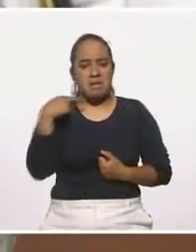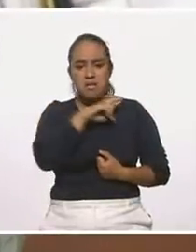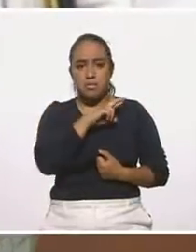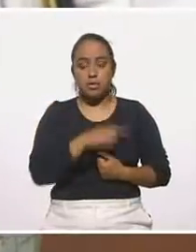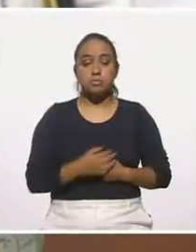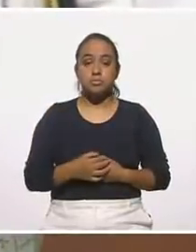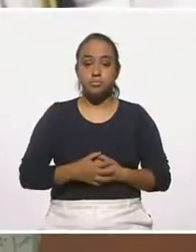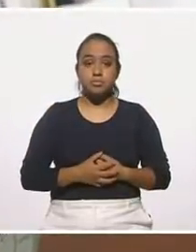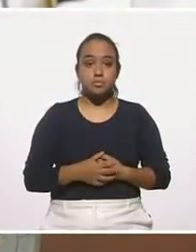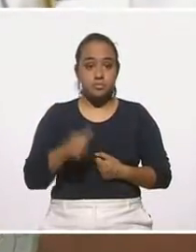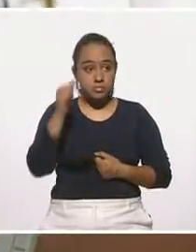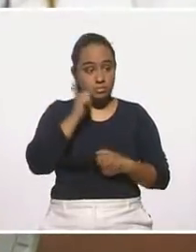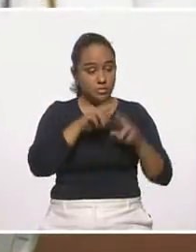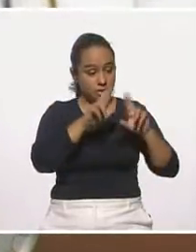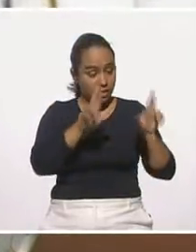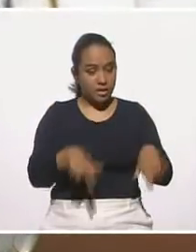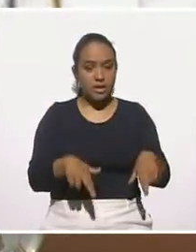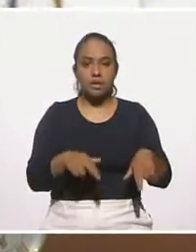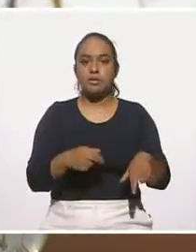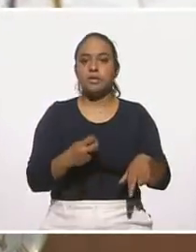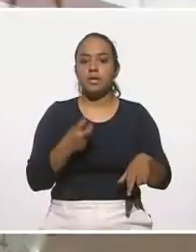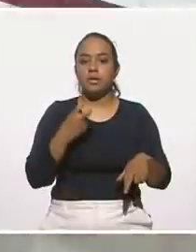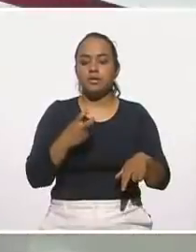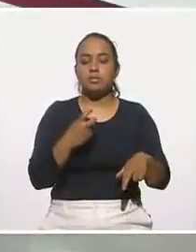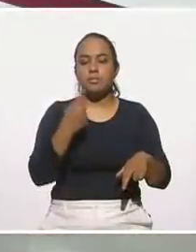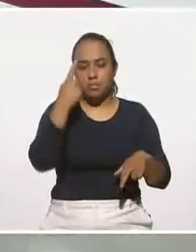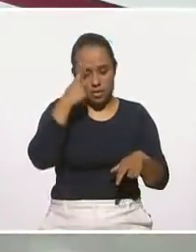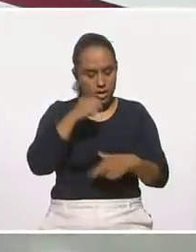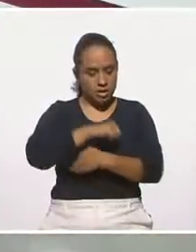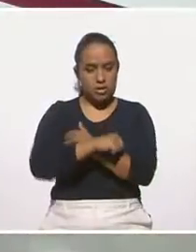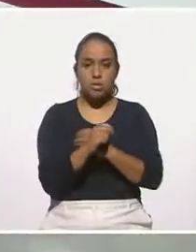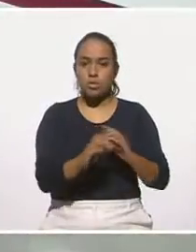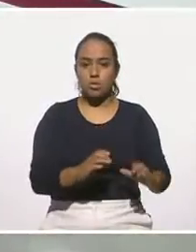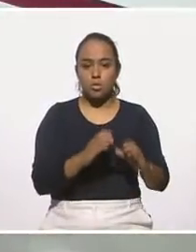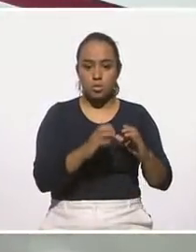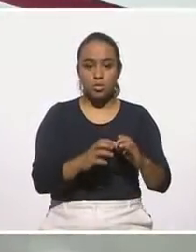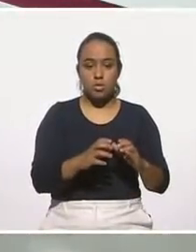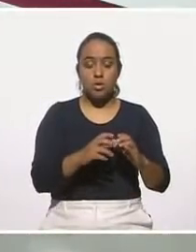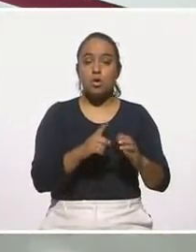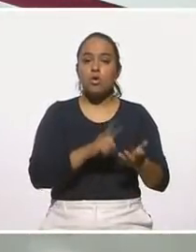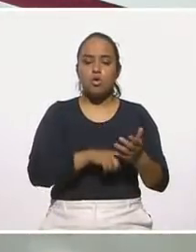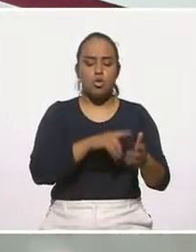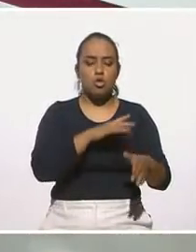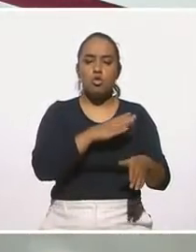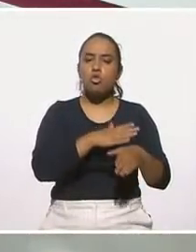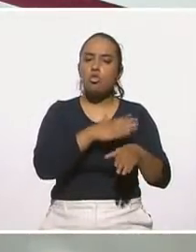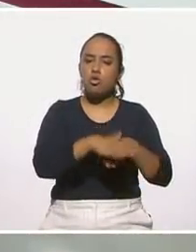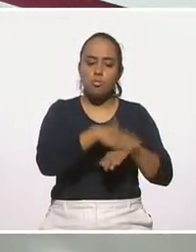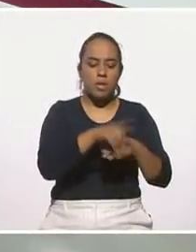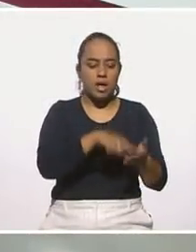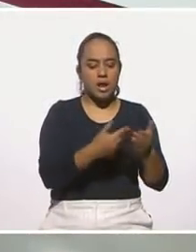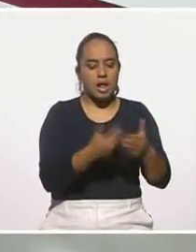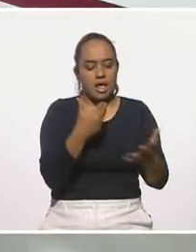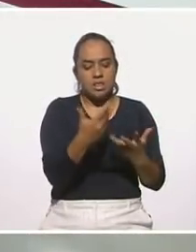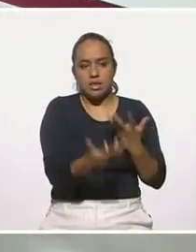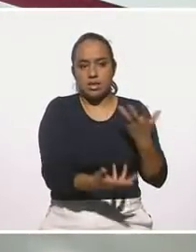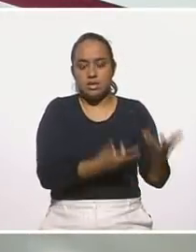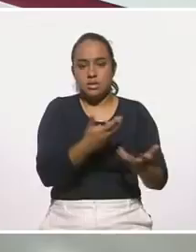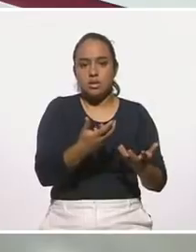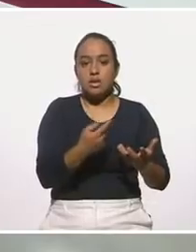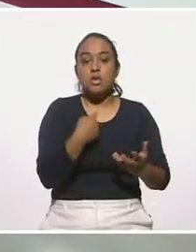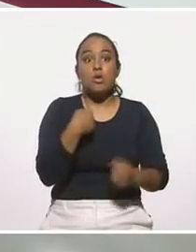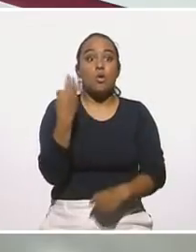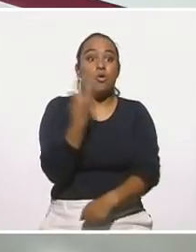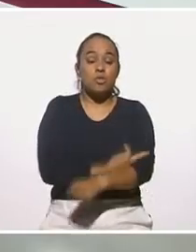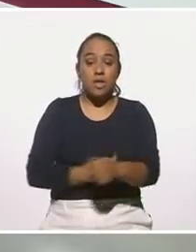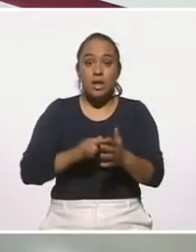Siempre hay que tener en nuestro refri, que también es una manera de conservarlos, los nopales ya hervidos en un recipiente y que se me hizo tarde